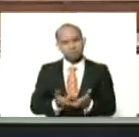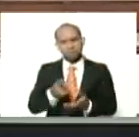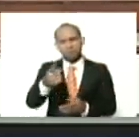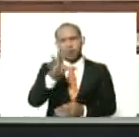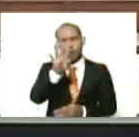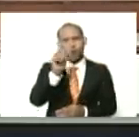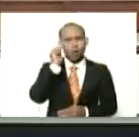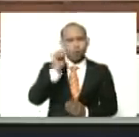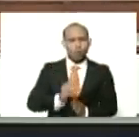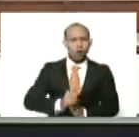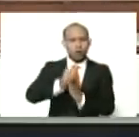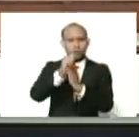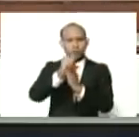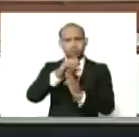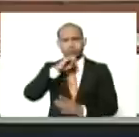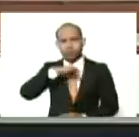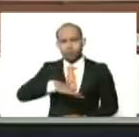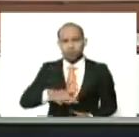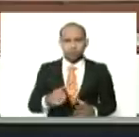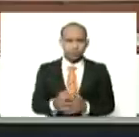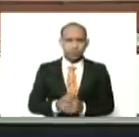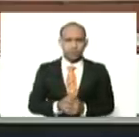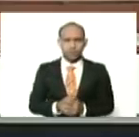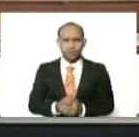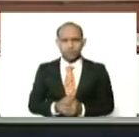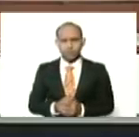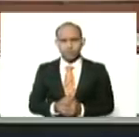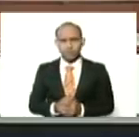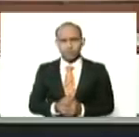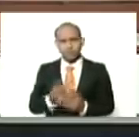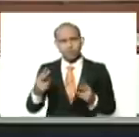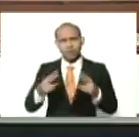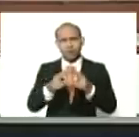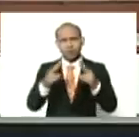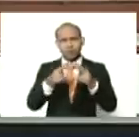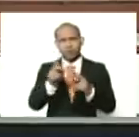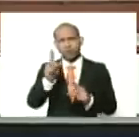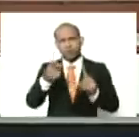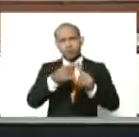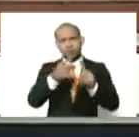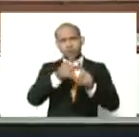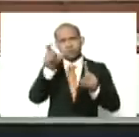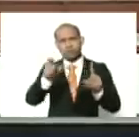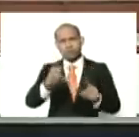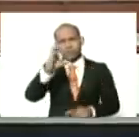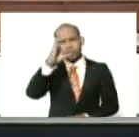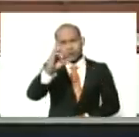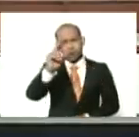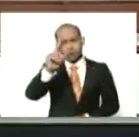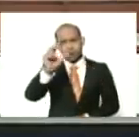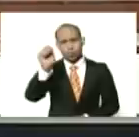heroínas, Eulalia, Ramos Sánchez, mejor conocida, como Eulalia Burós,